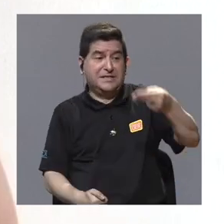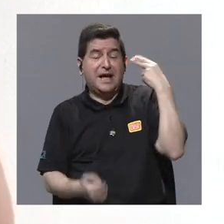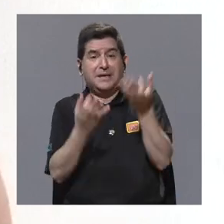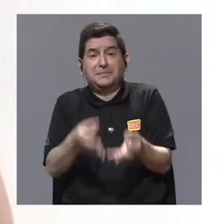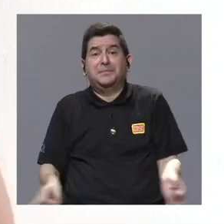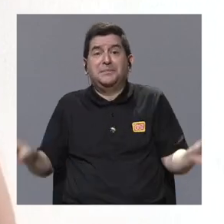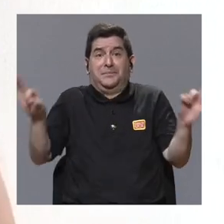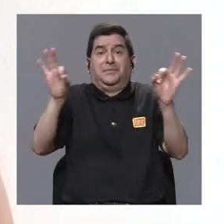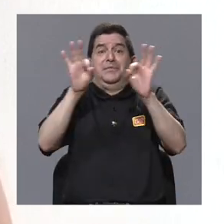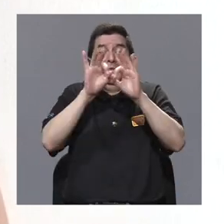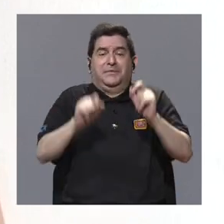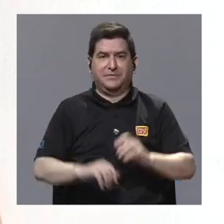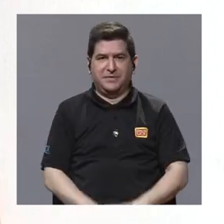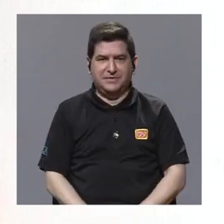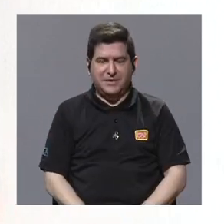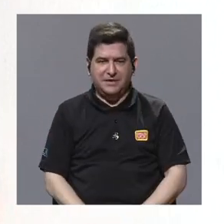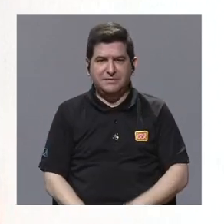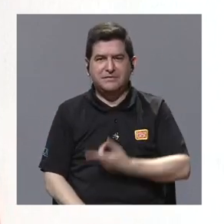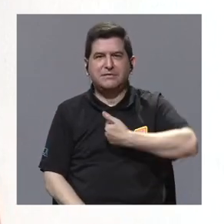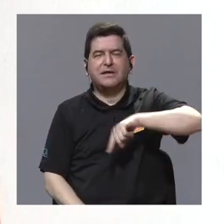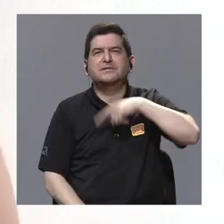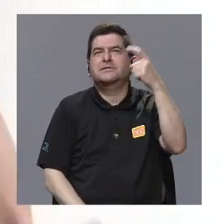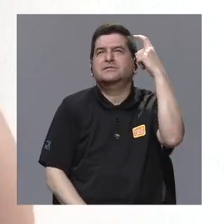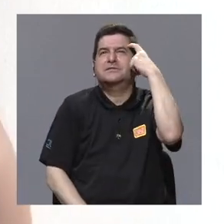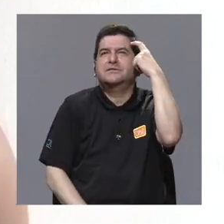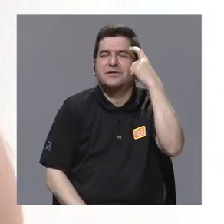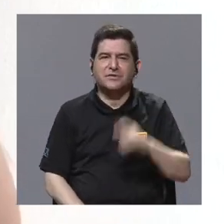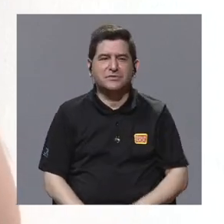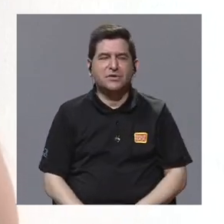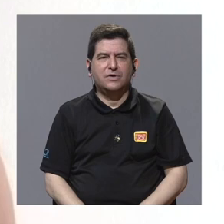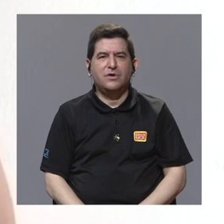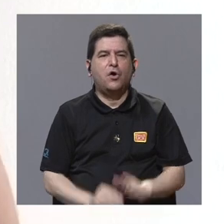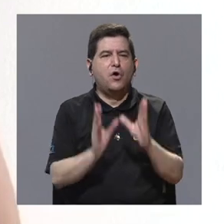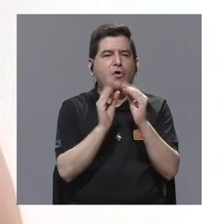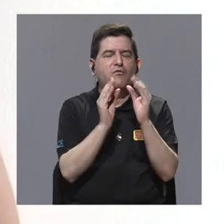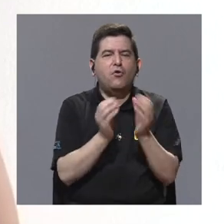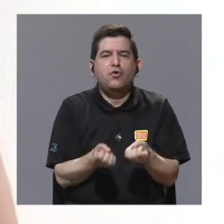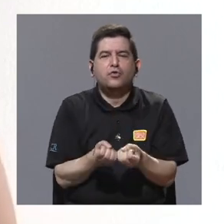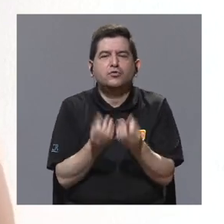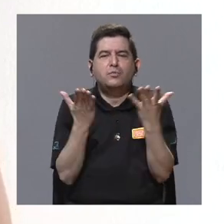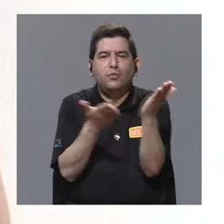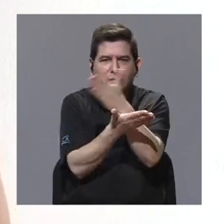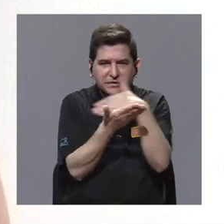importantísimas. Si lo viéramos, por ejemplo, desde los foros multilaterales,